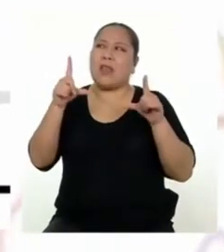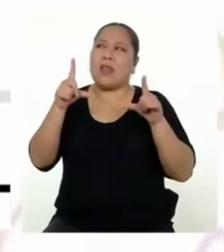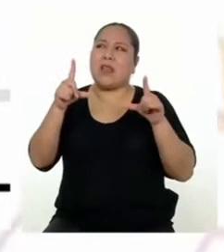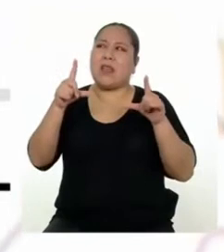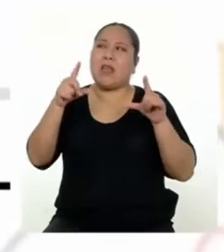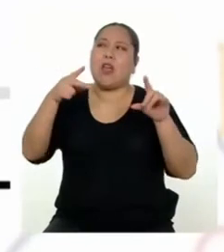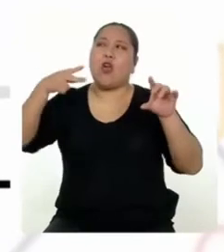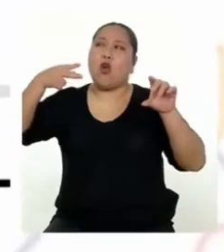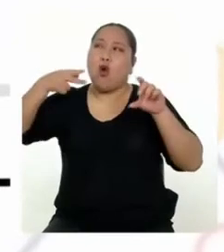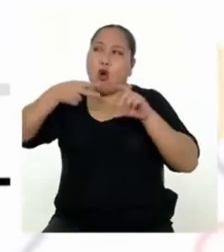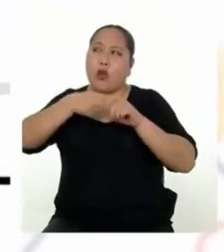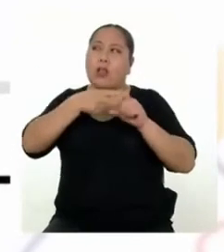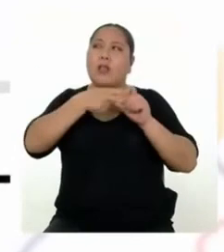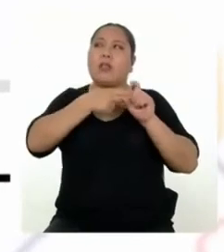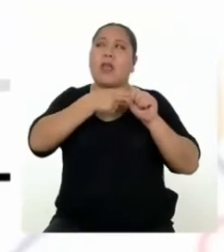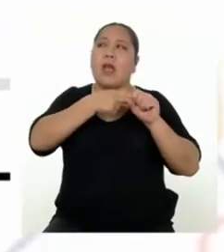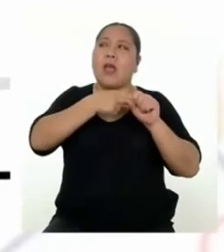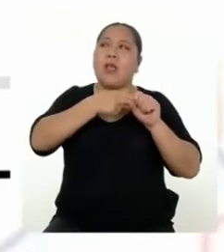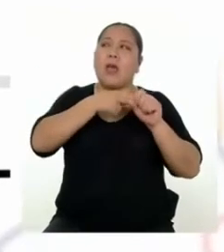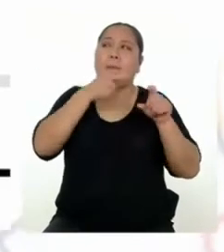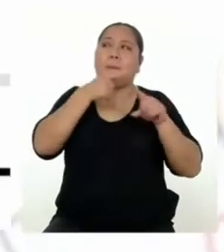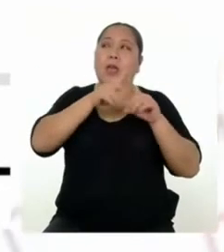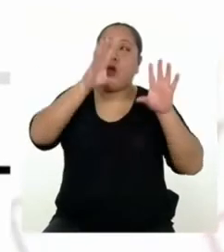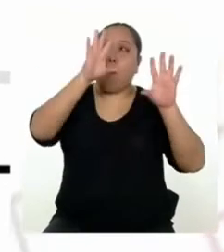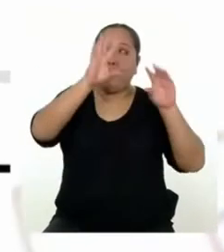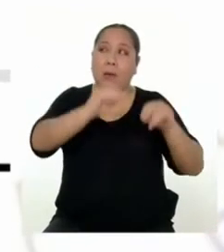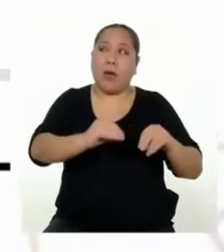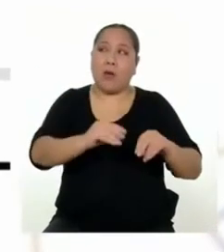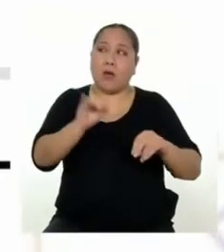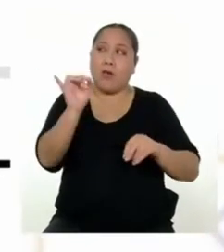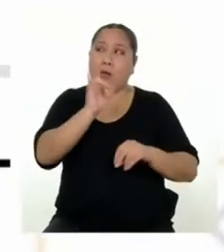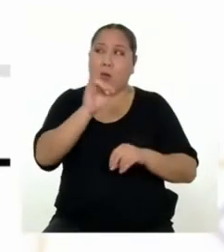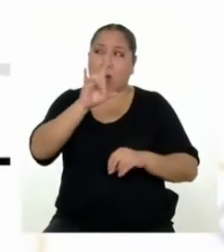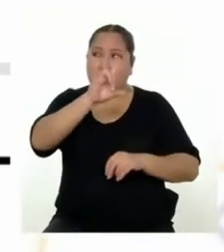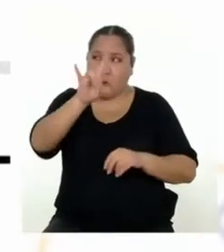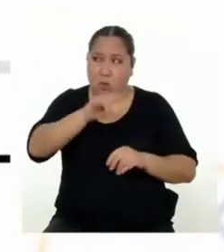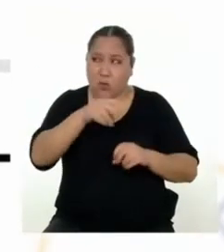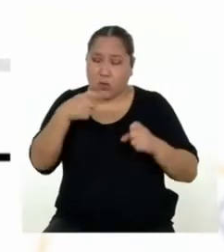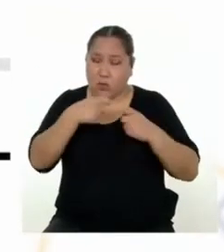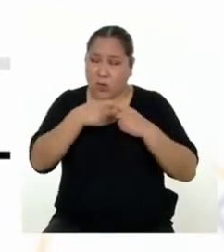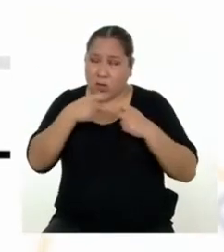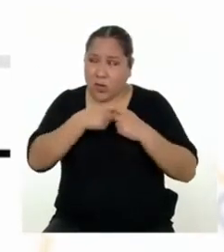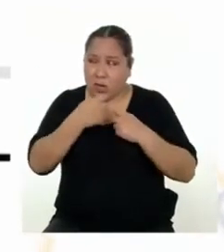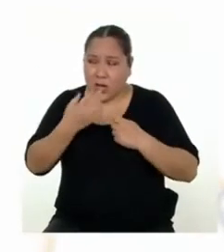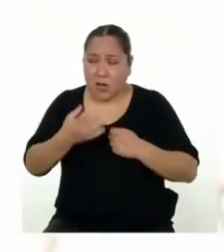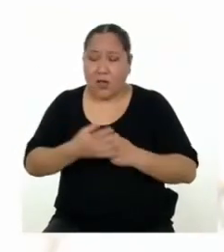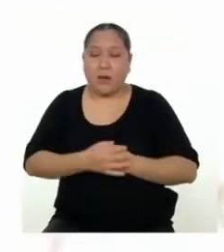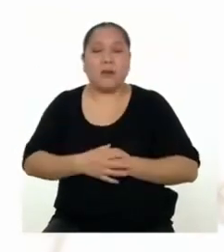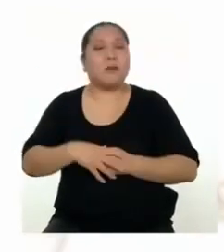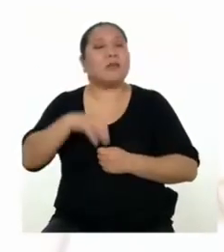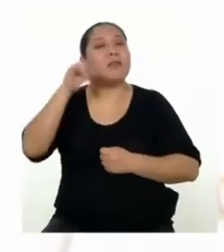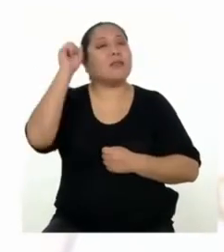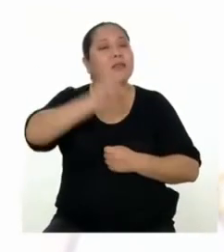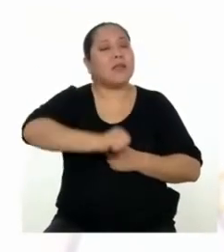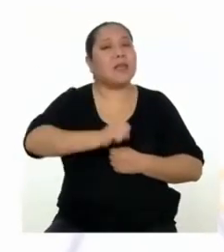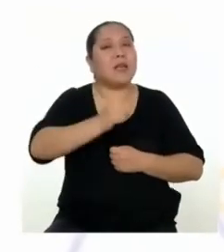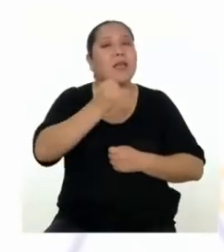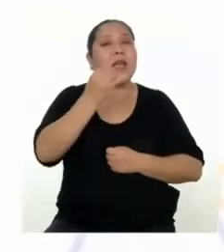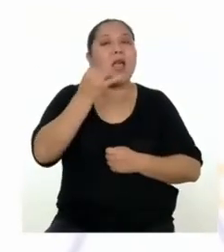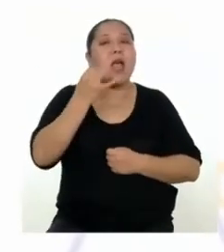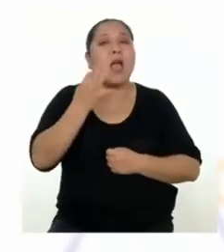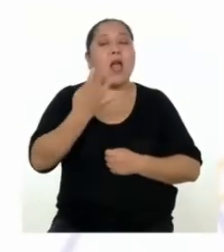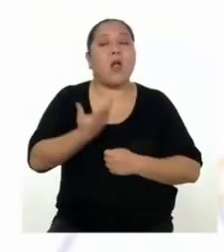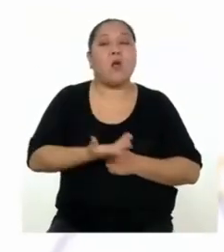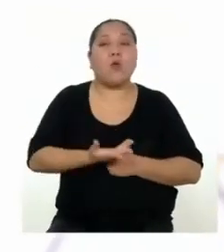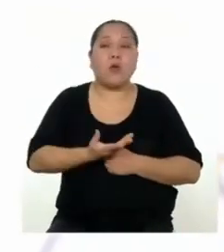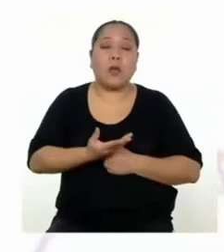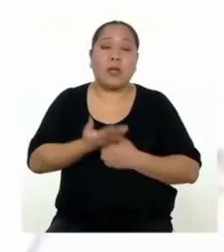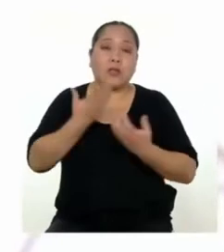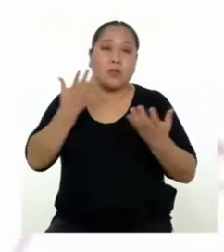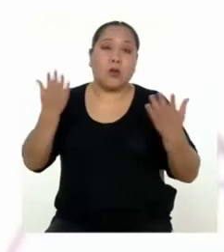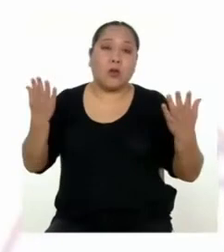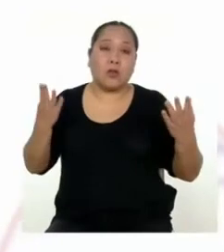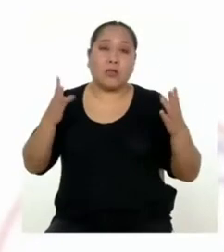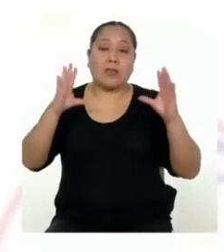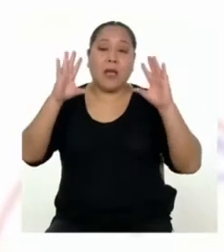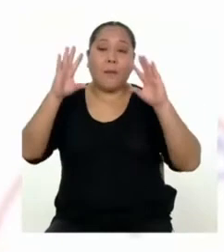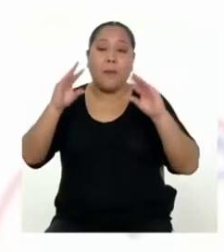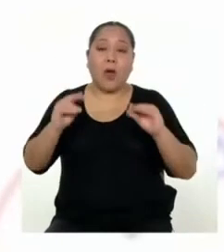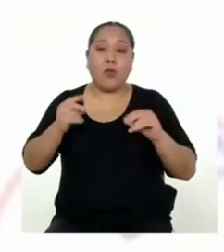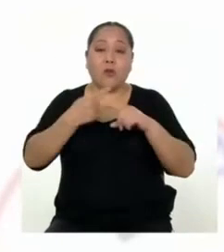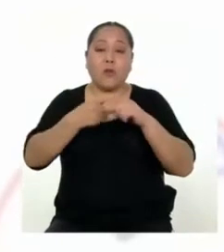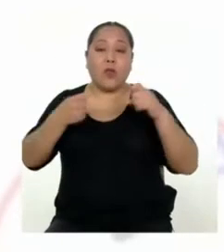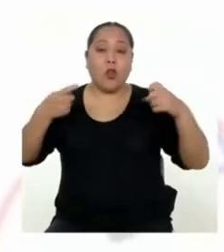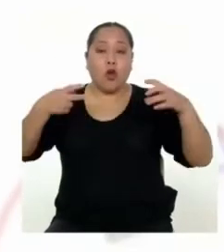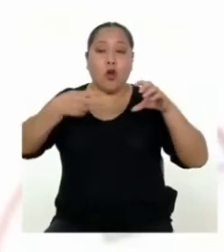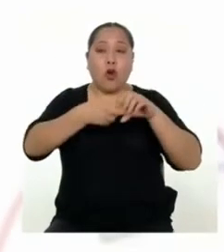pero apagada, ¿igual estoy consumiendo energía eléctrica? Sí. Y hay equipos que, estando apagados pero